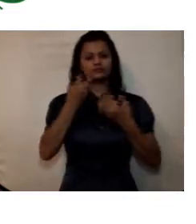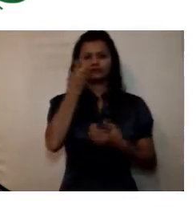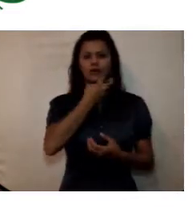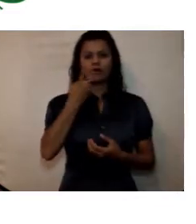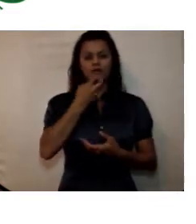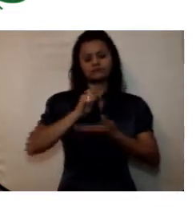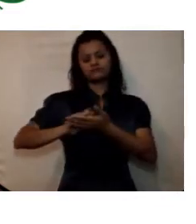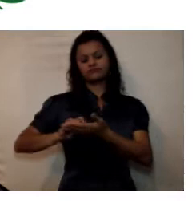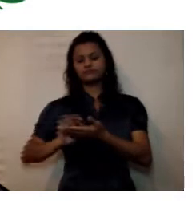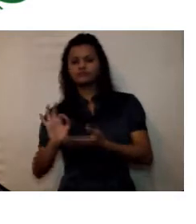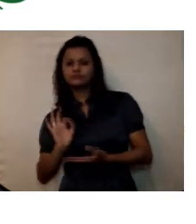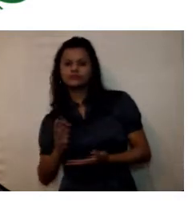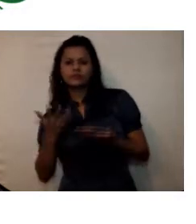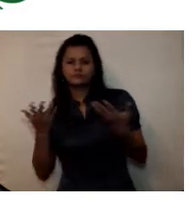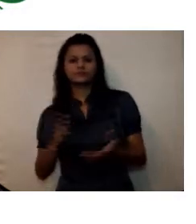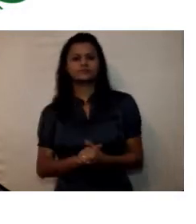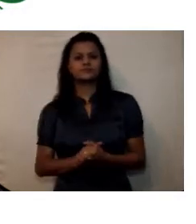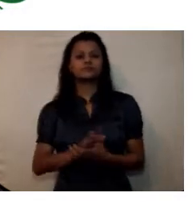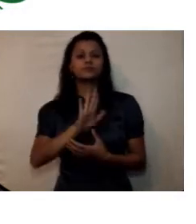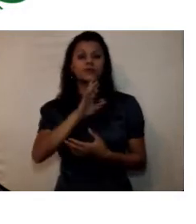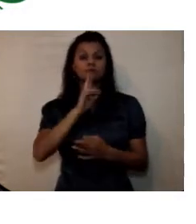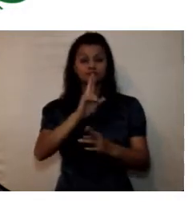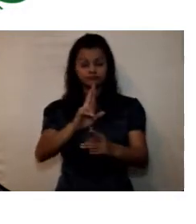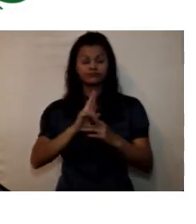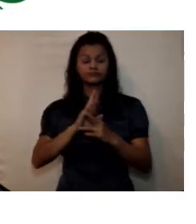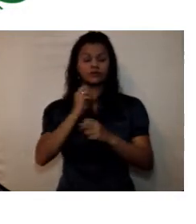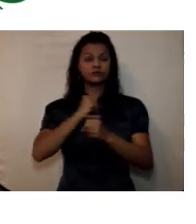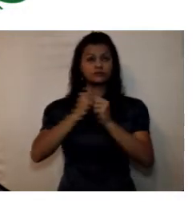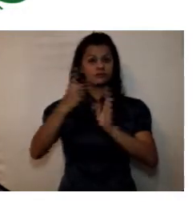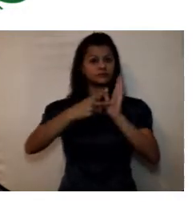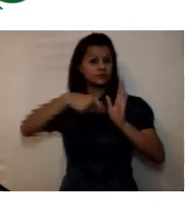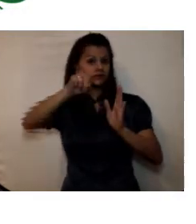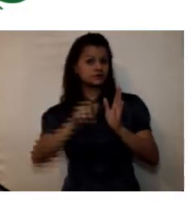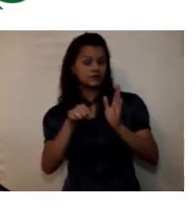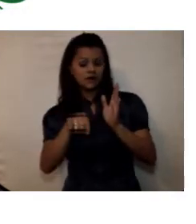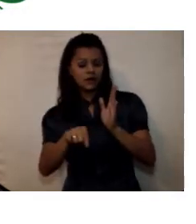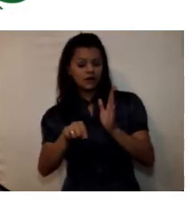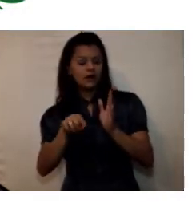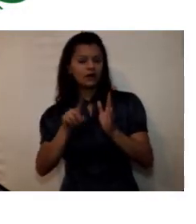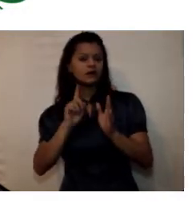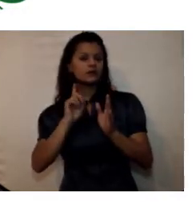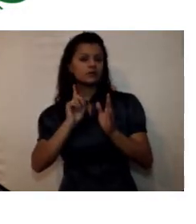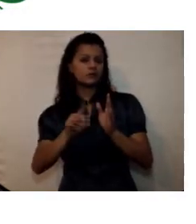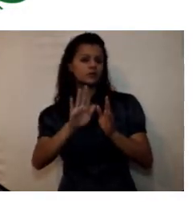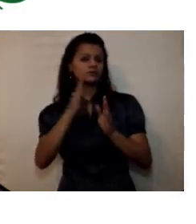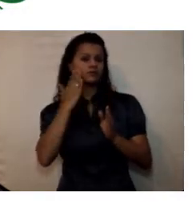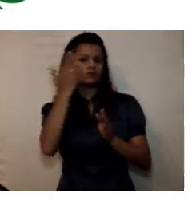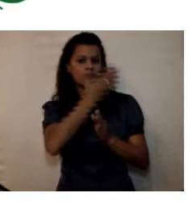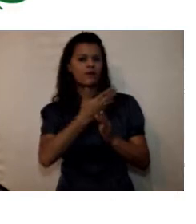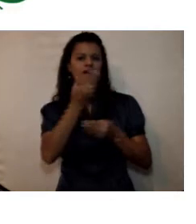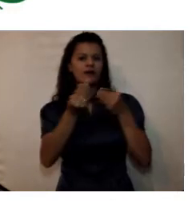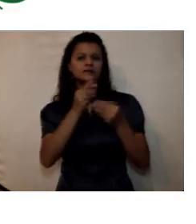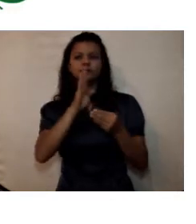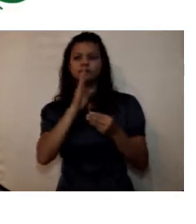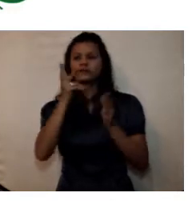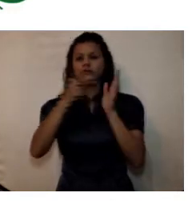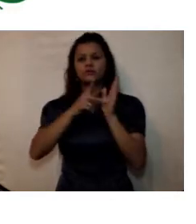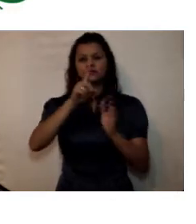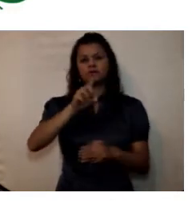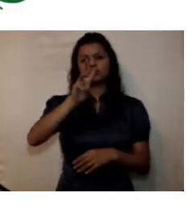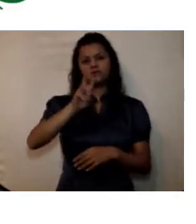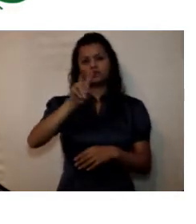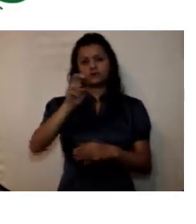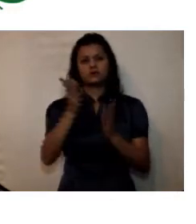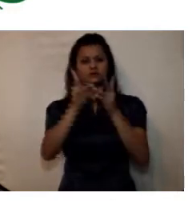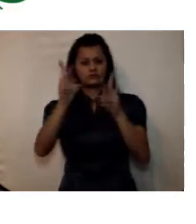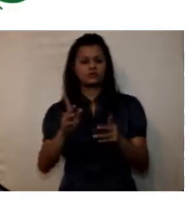los resultados que se presentan en el año 2016 corresponden a las pruebas realizadas por 2.187 estudiantes en el